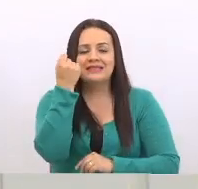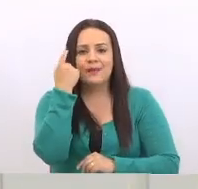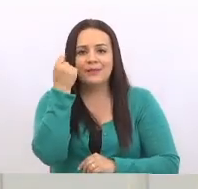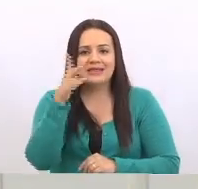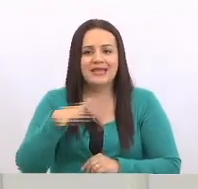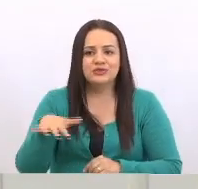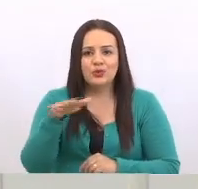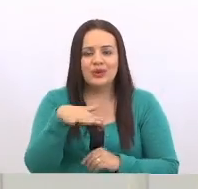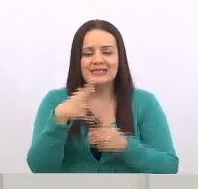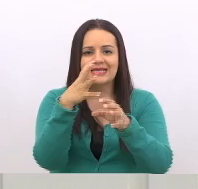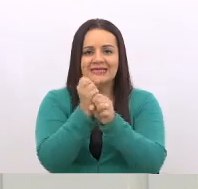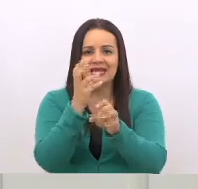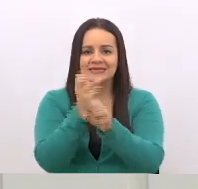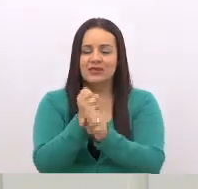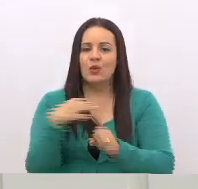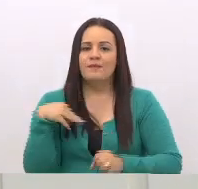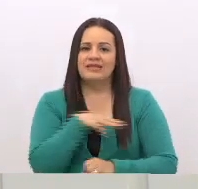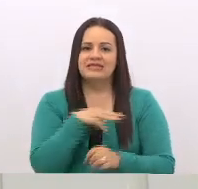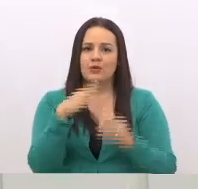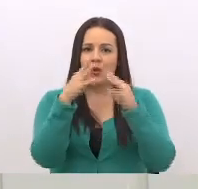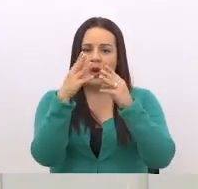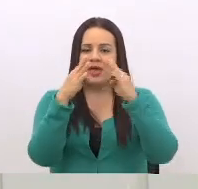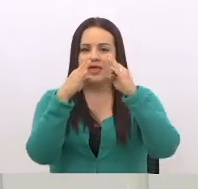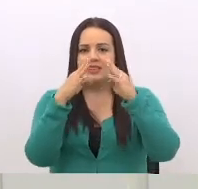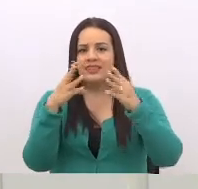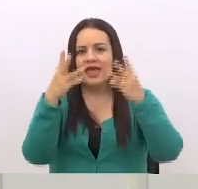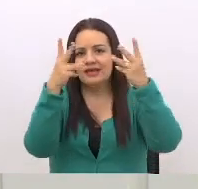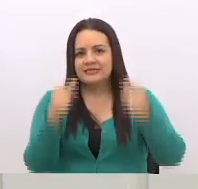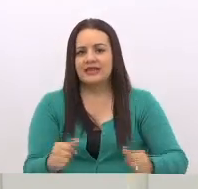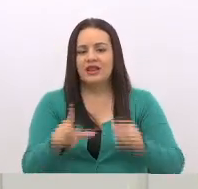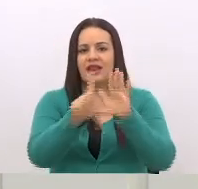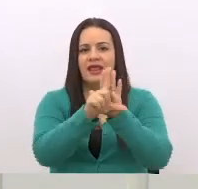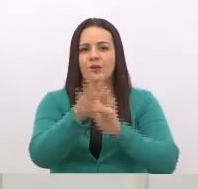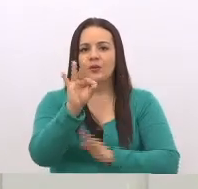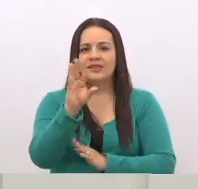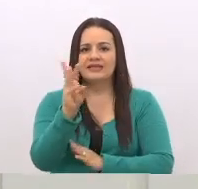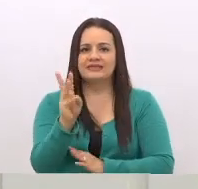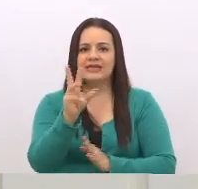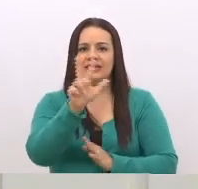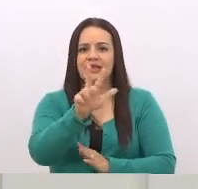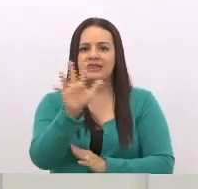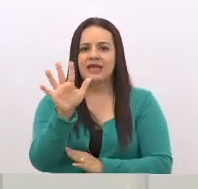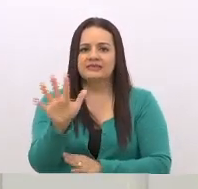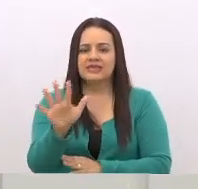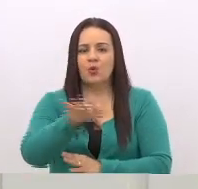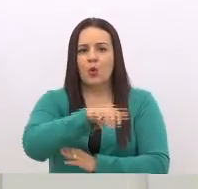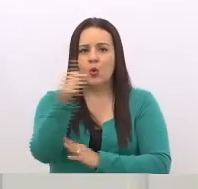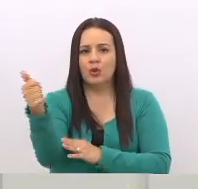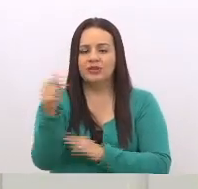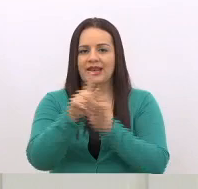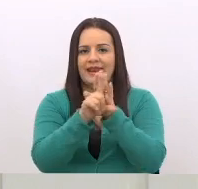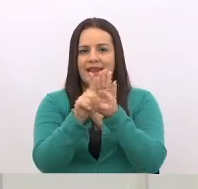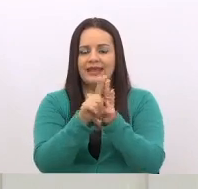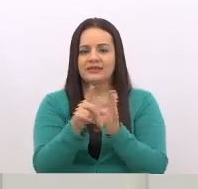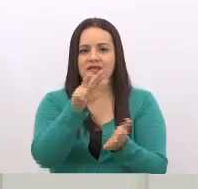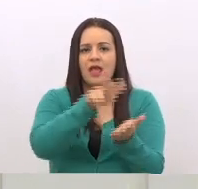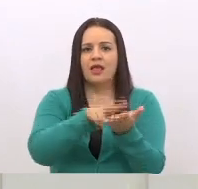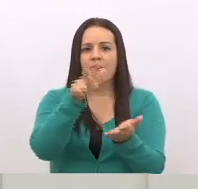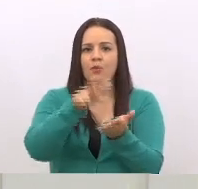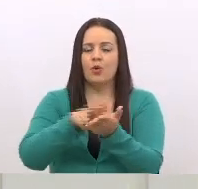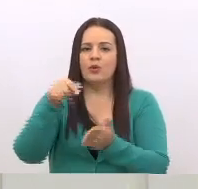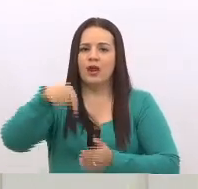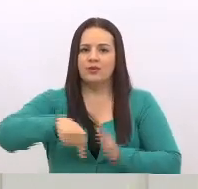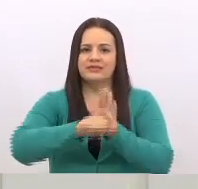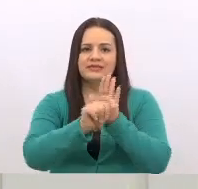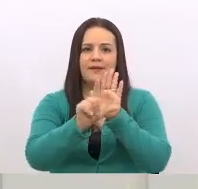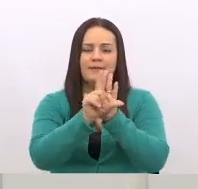haciendo el Ministerio de Hacienda sobre la Ley 9635 y algunas otras que han aprobado, que ha aprobado este Congreso